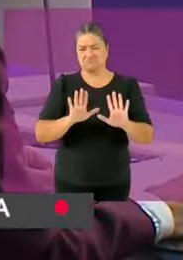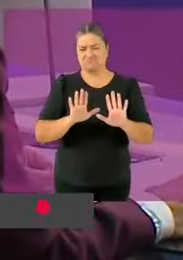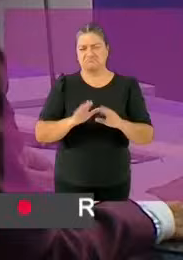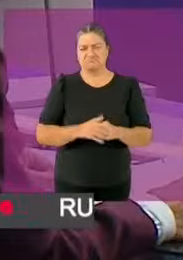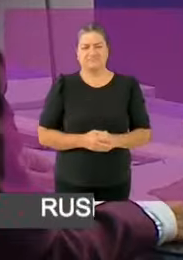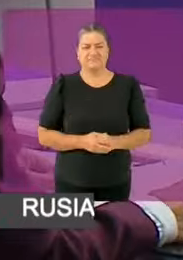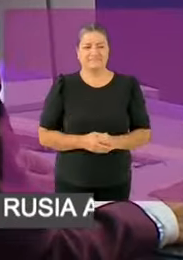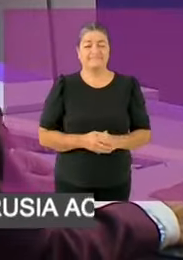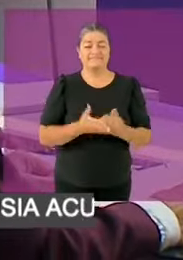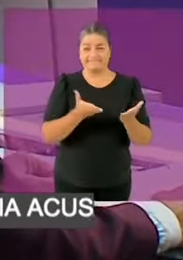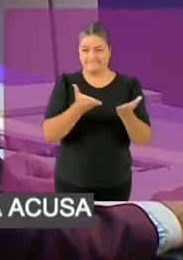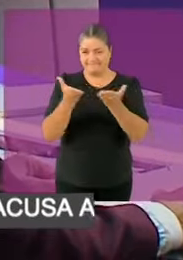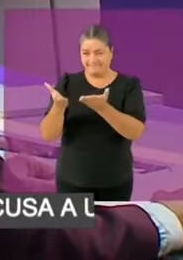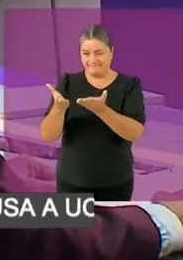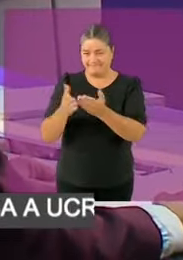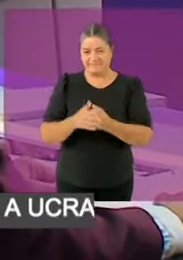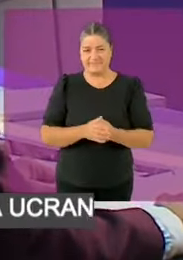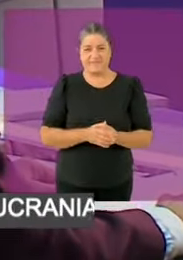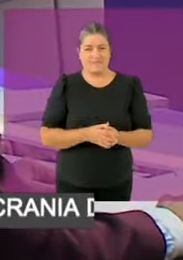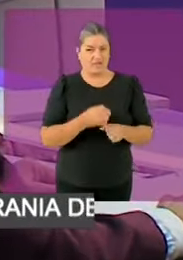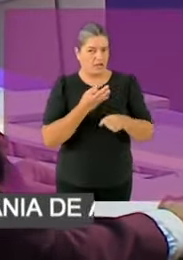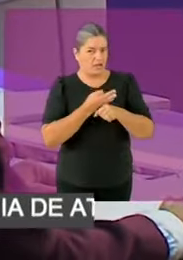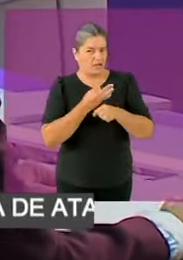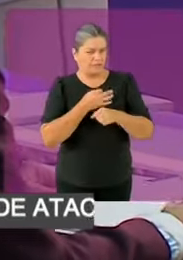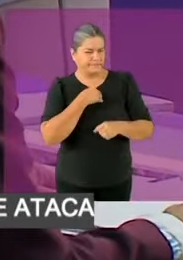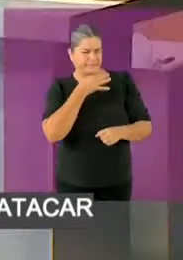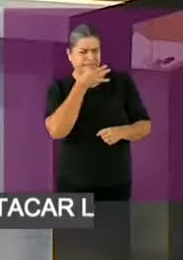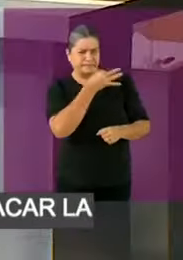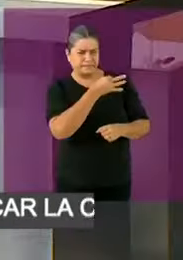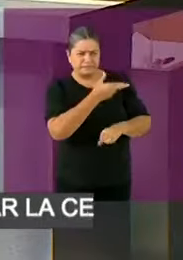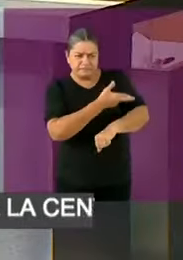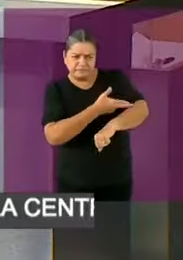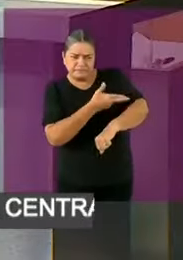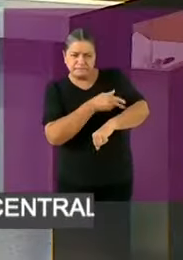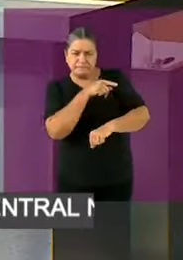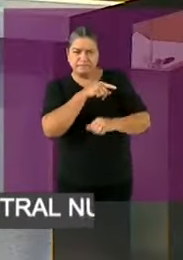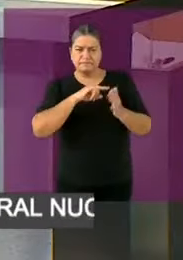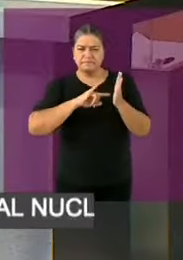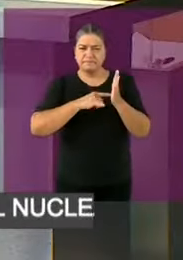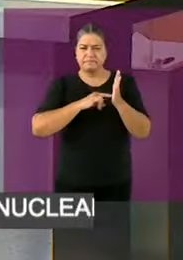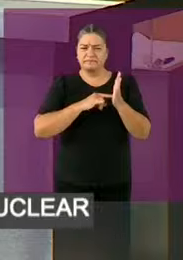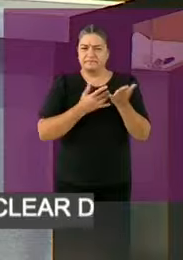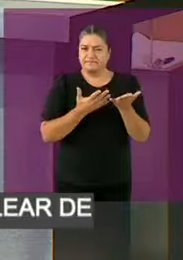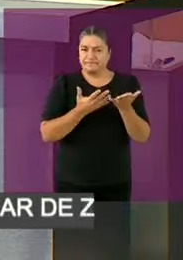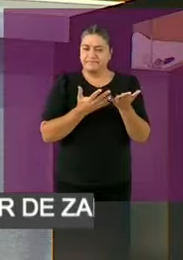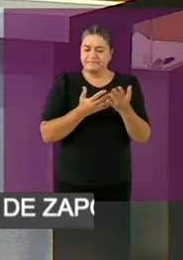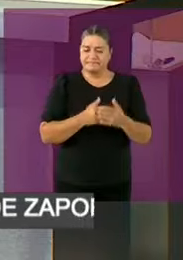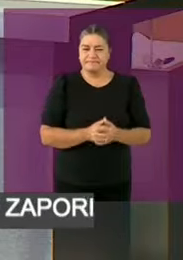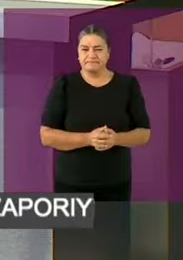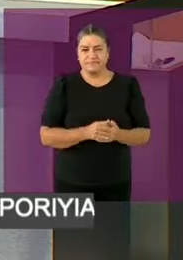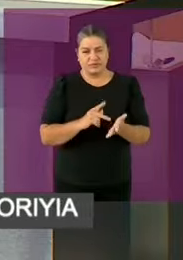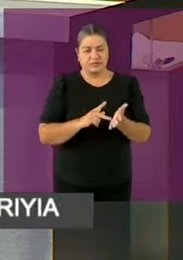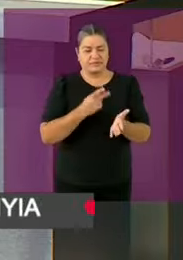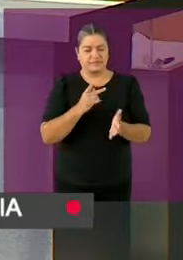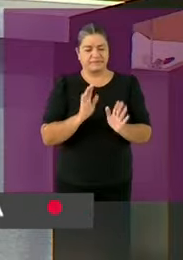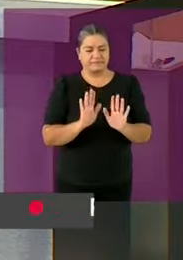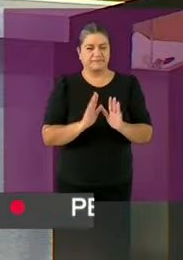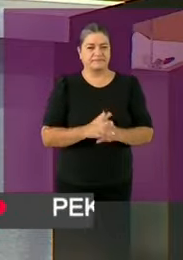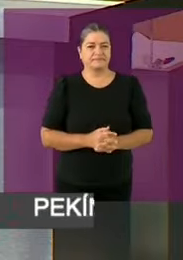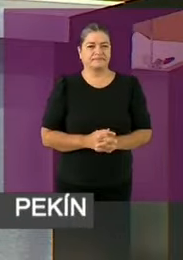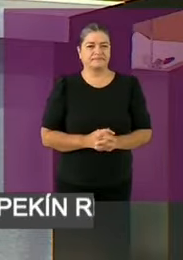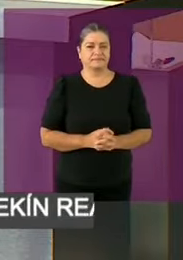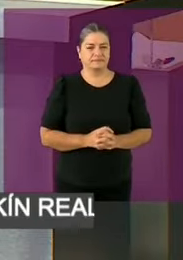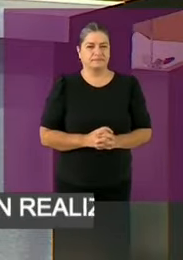ahora van a resolver esa falla técnica. Sí, problema de los relojes. Sin duda, sin duda. Tres treinta le queda en candidato Jorge Maynes. ¿Quiere responder,